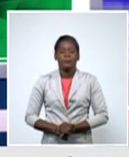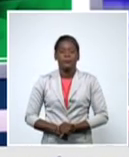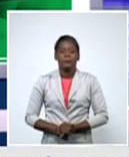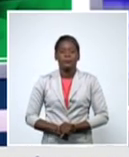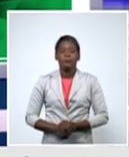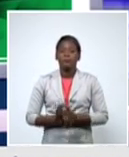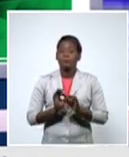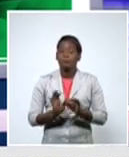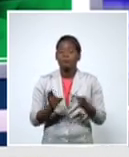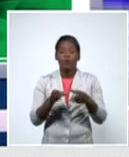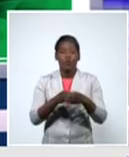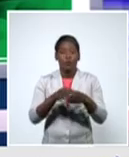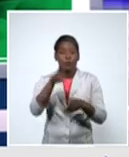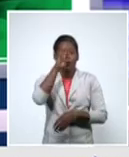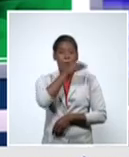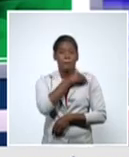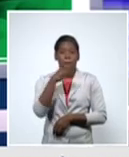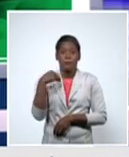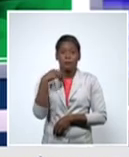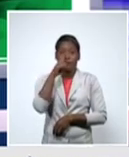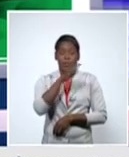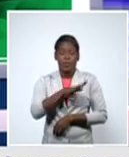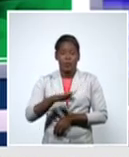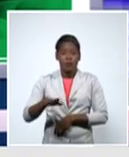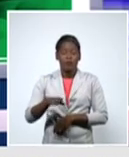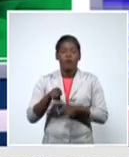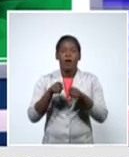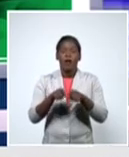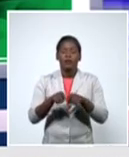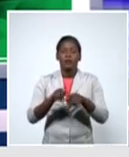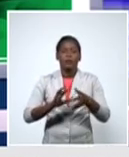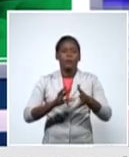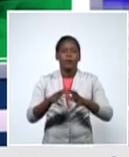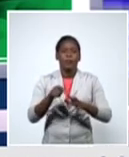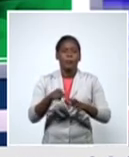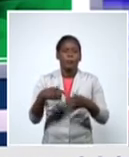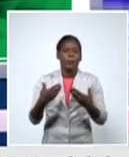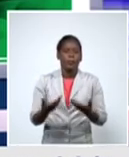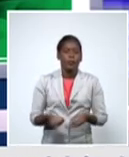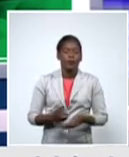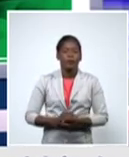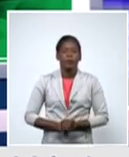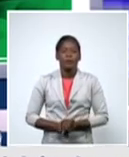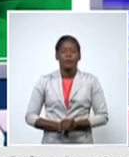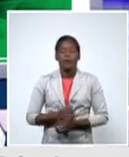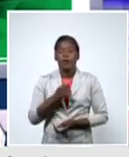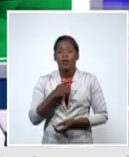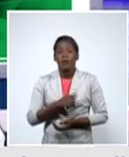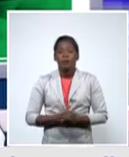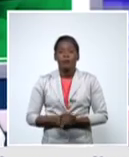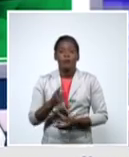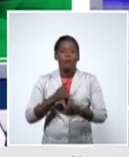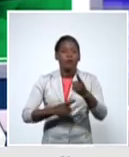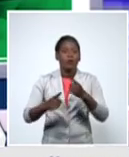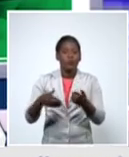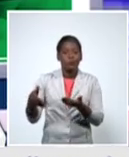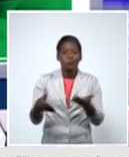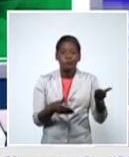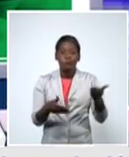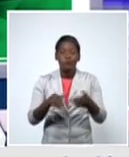pediatría ahí se une la problemática de las comorbilidades que tienen algunos de estos lactantes